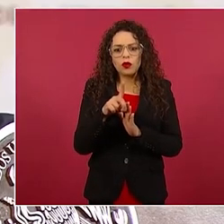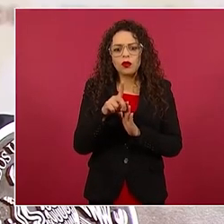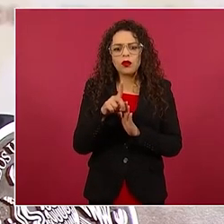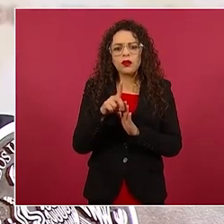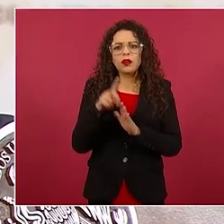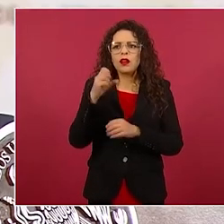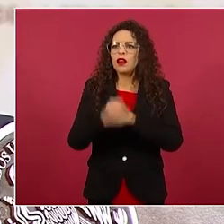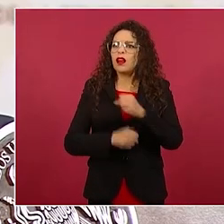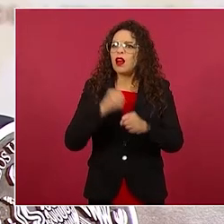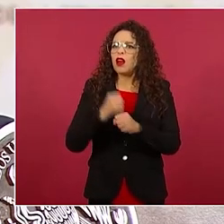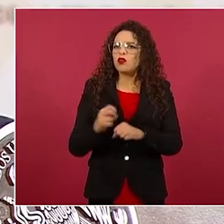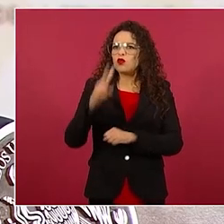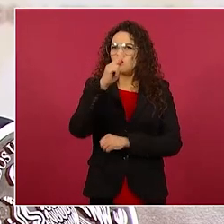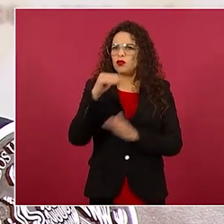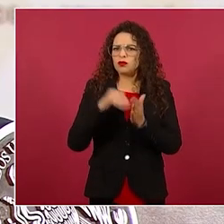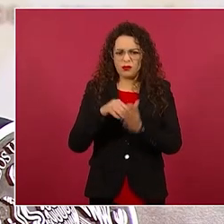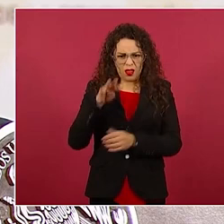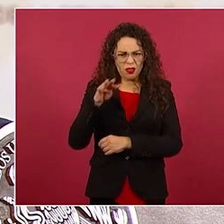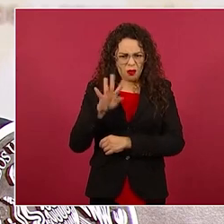2019,